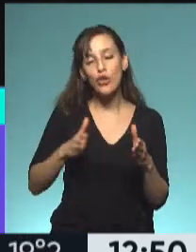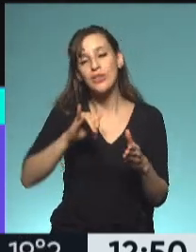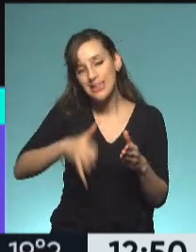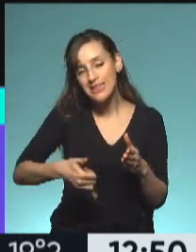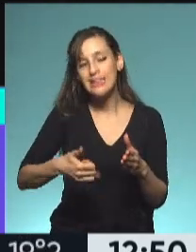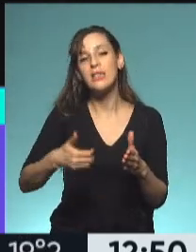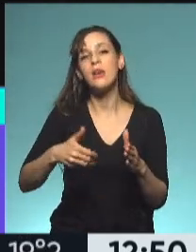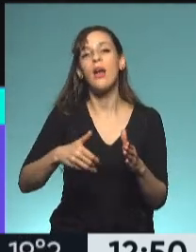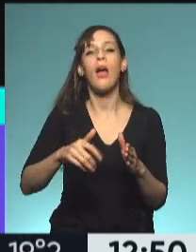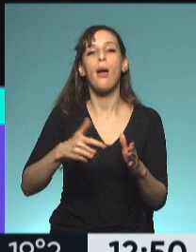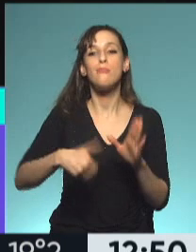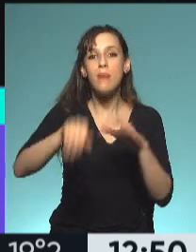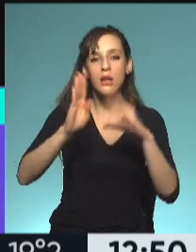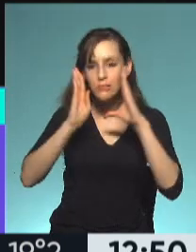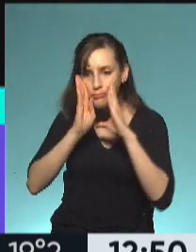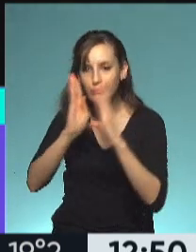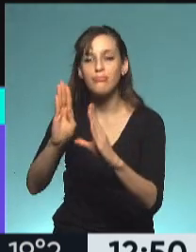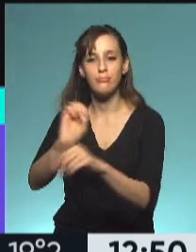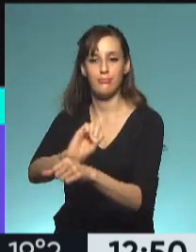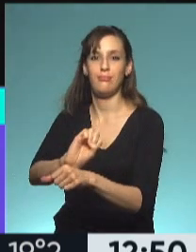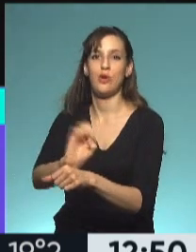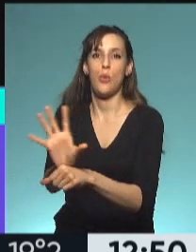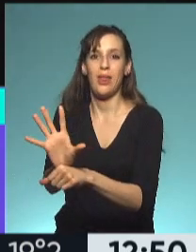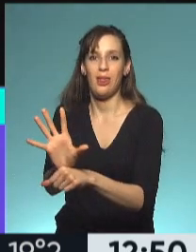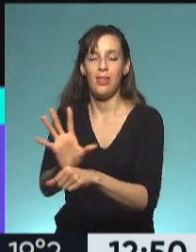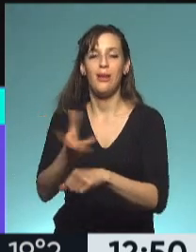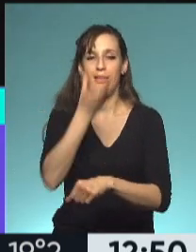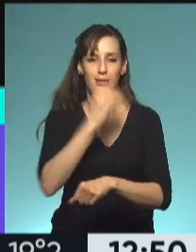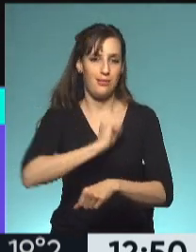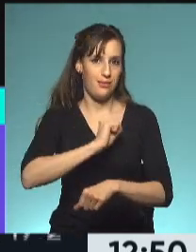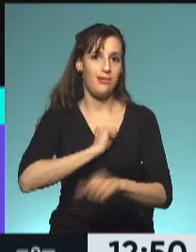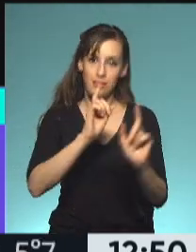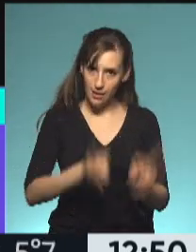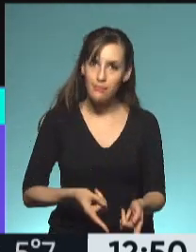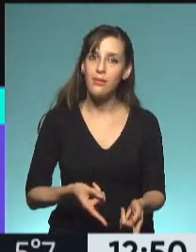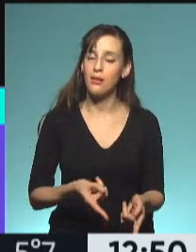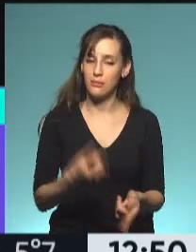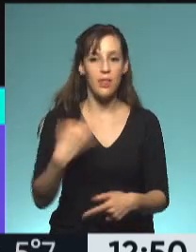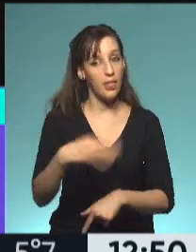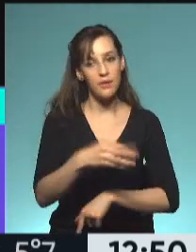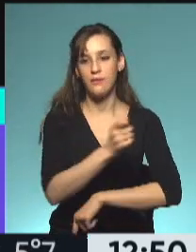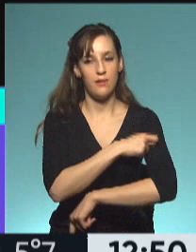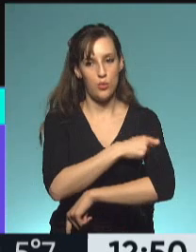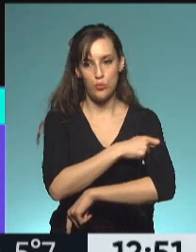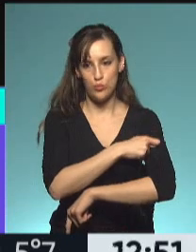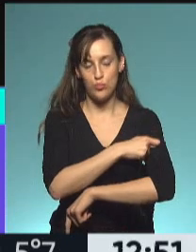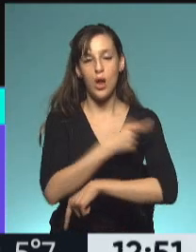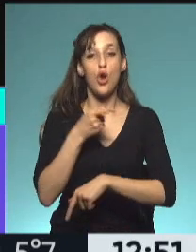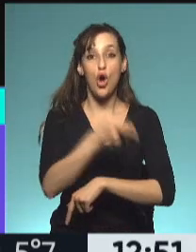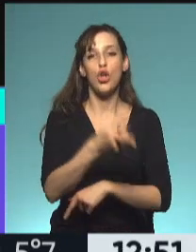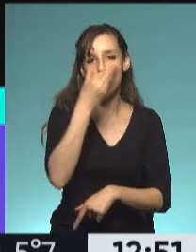de importancia luego del COVID. Es importante resaltar que los adultos mayores tienen que vacunarse contra